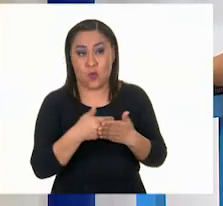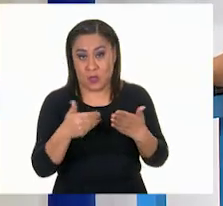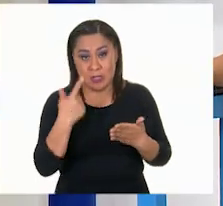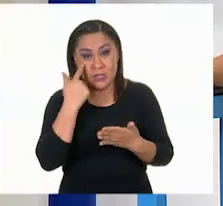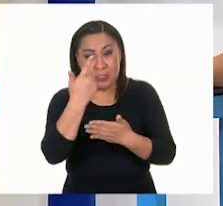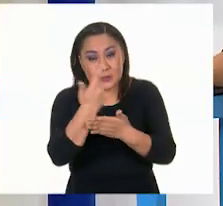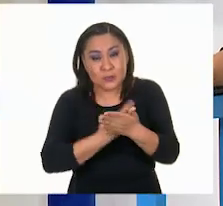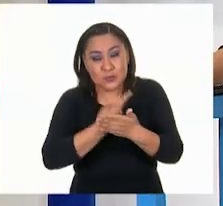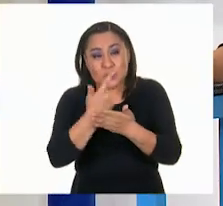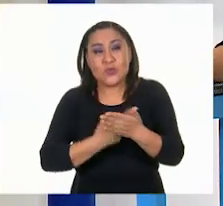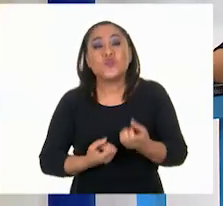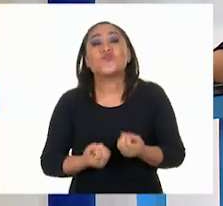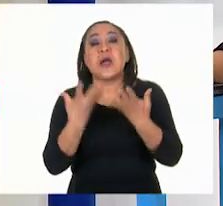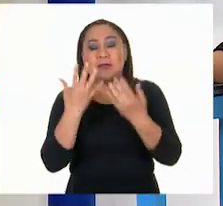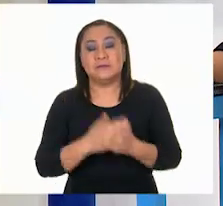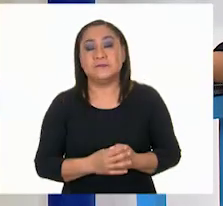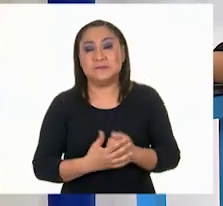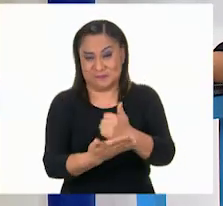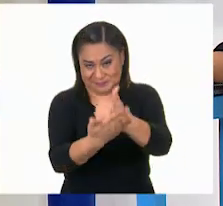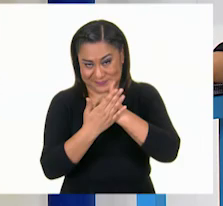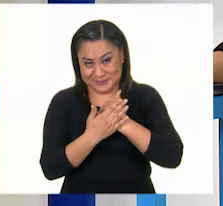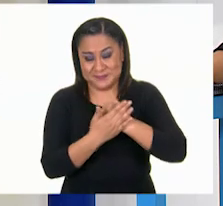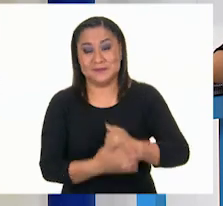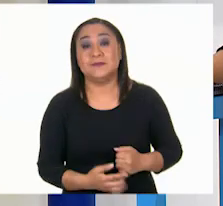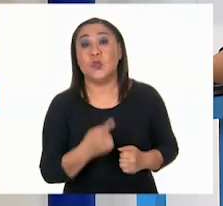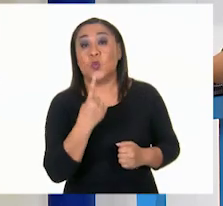contarlas puras aristas. Ayúdenme en casa. Uno,